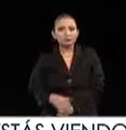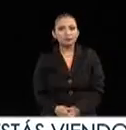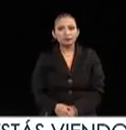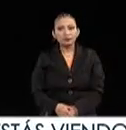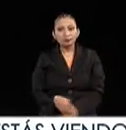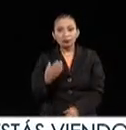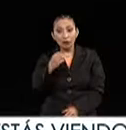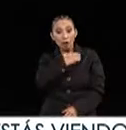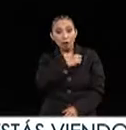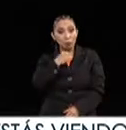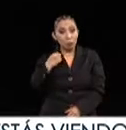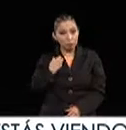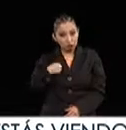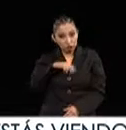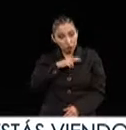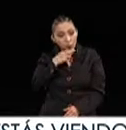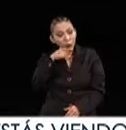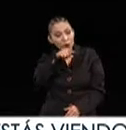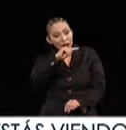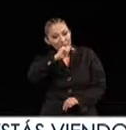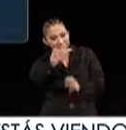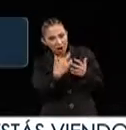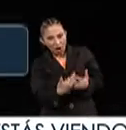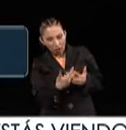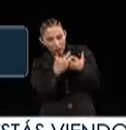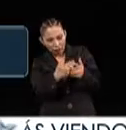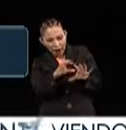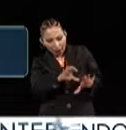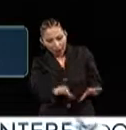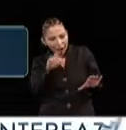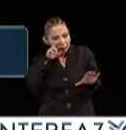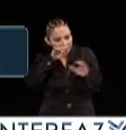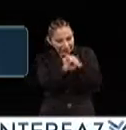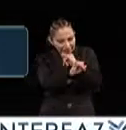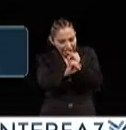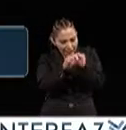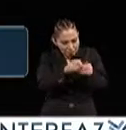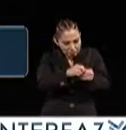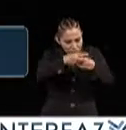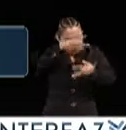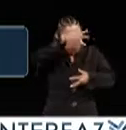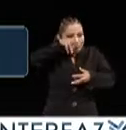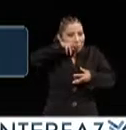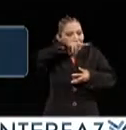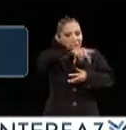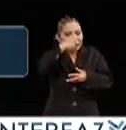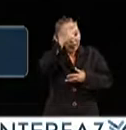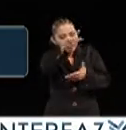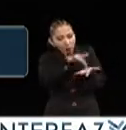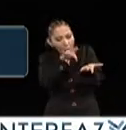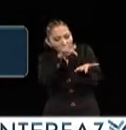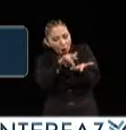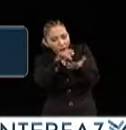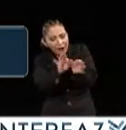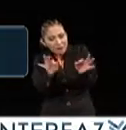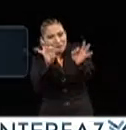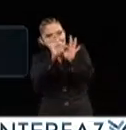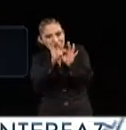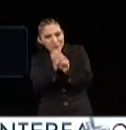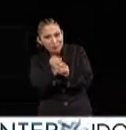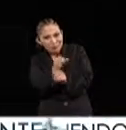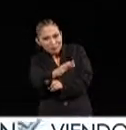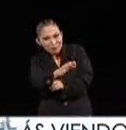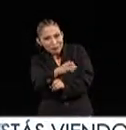El compromiso que tienen con utilizar la tecnología y el acceso a internet para democratizar el acceso a un acervo tan importante